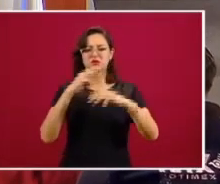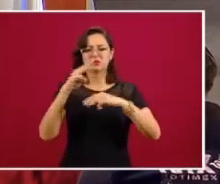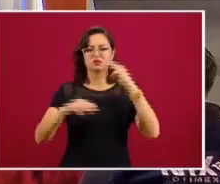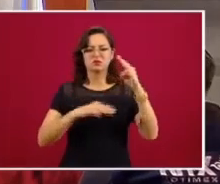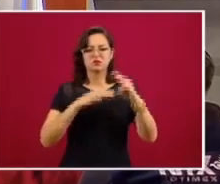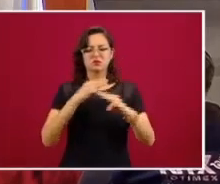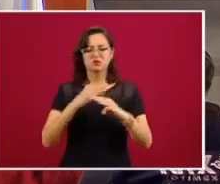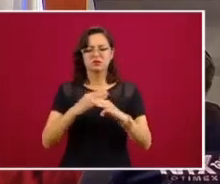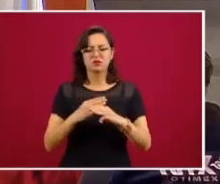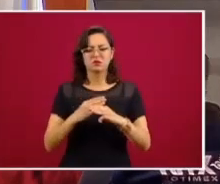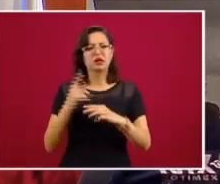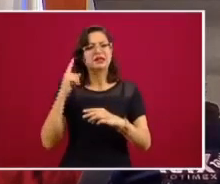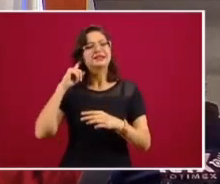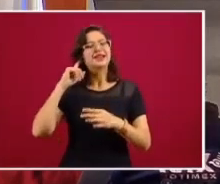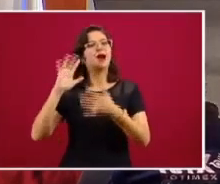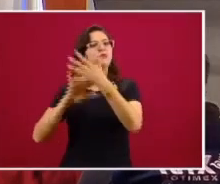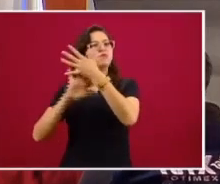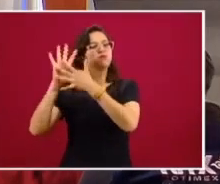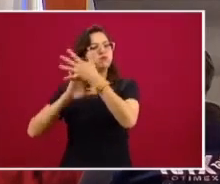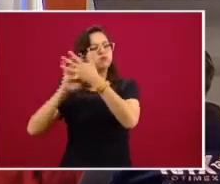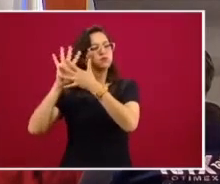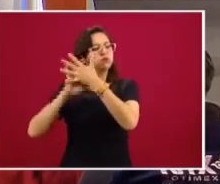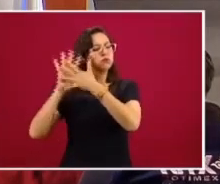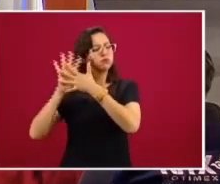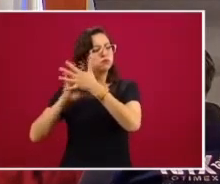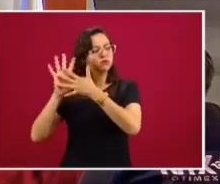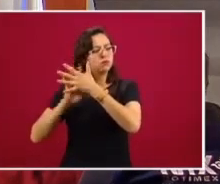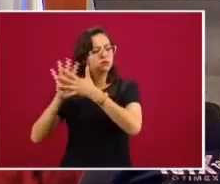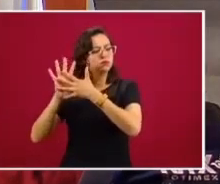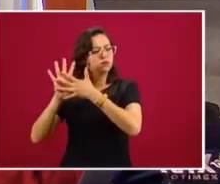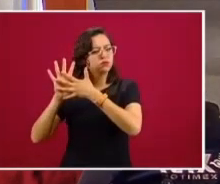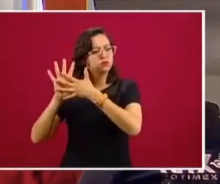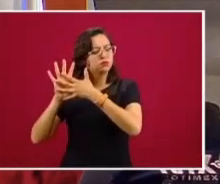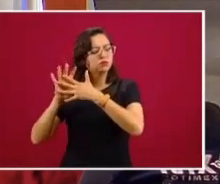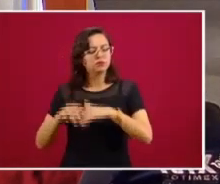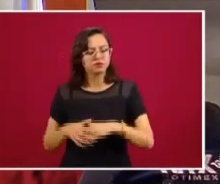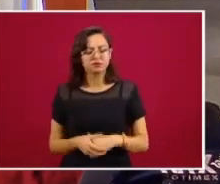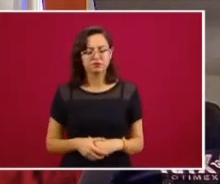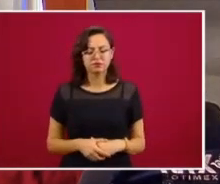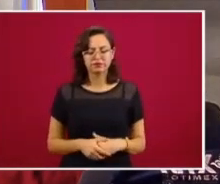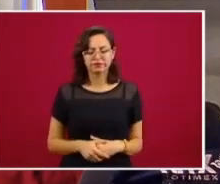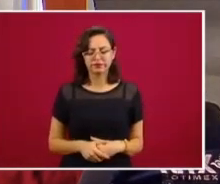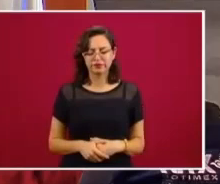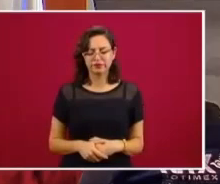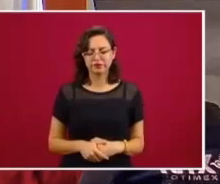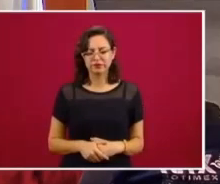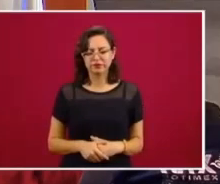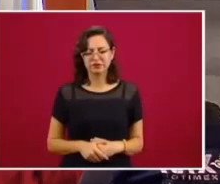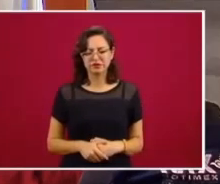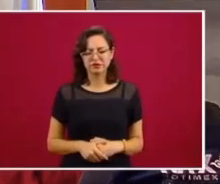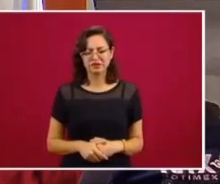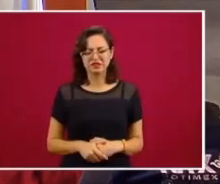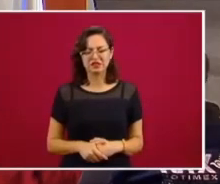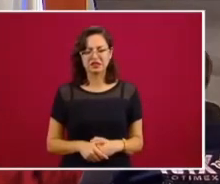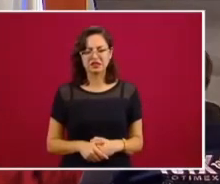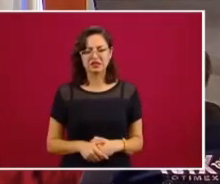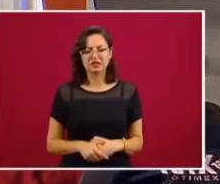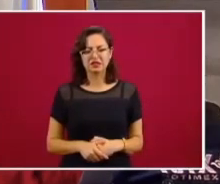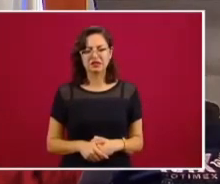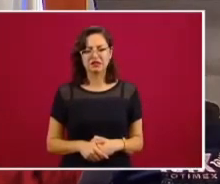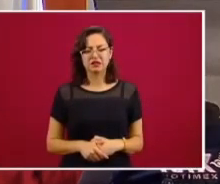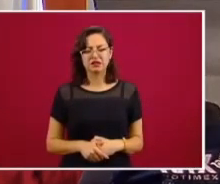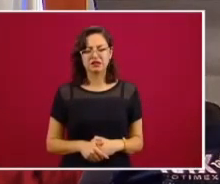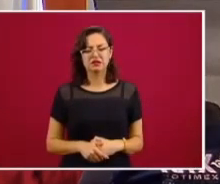llegamos más y decimos que se ha convertido en una propuesta global.